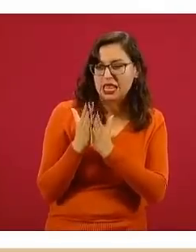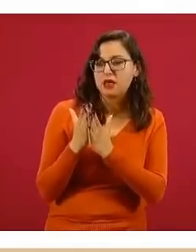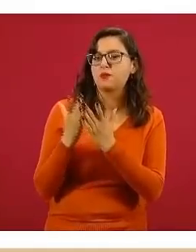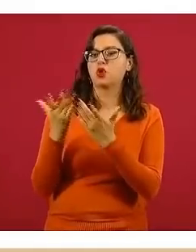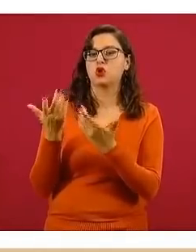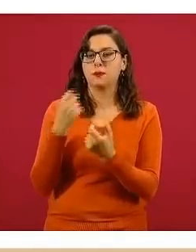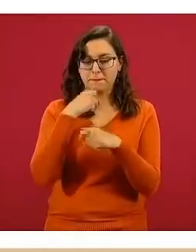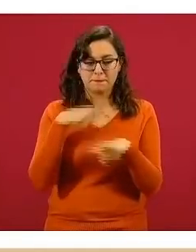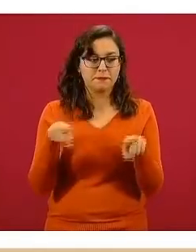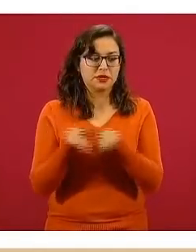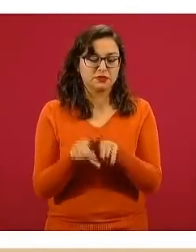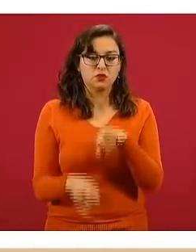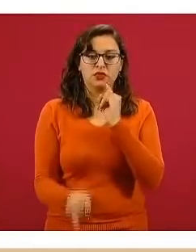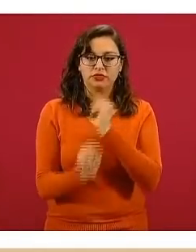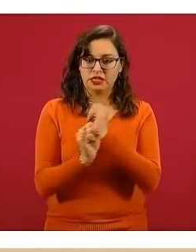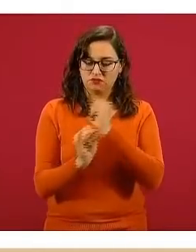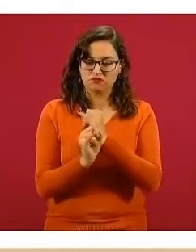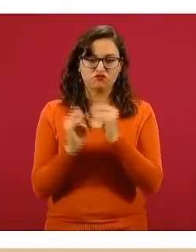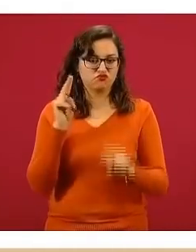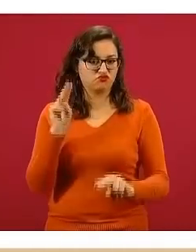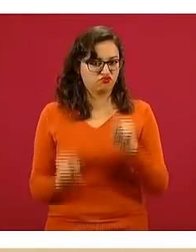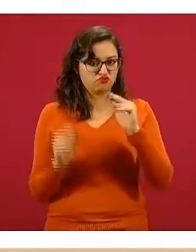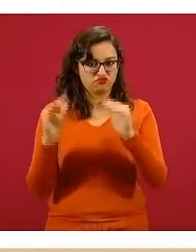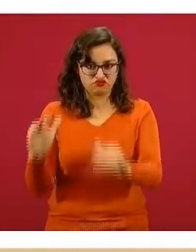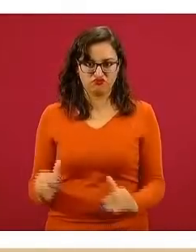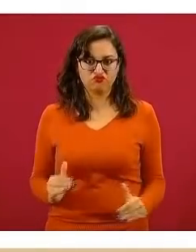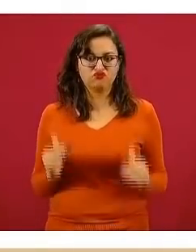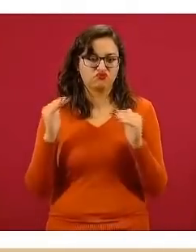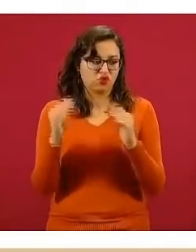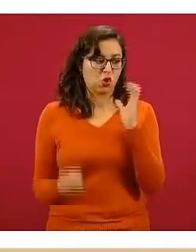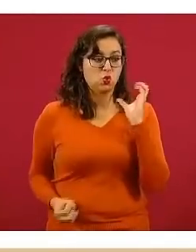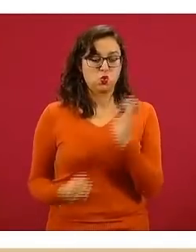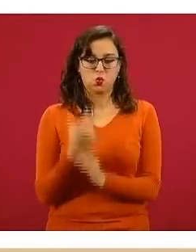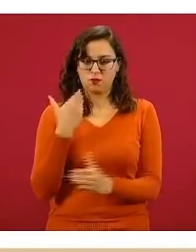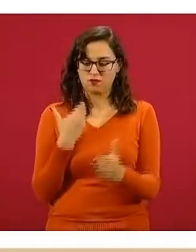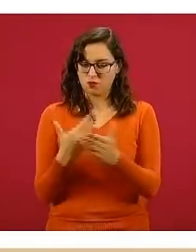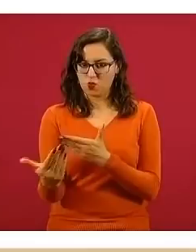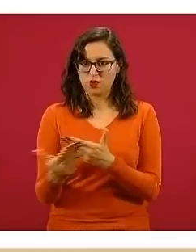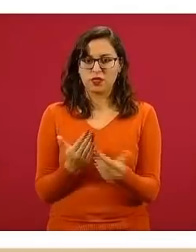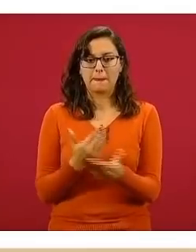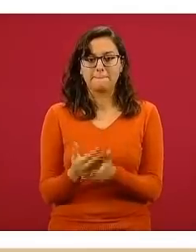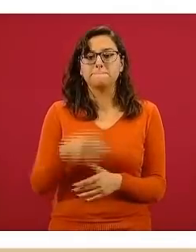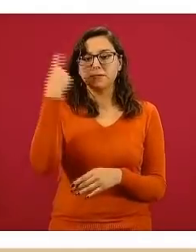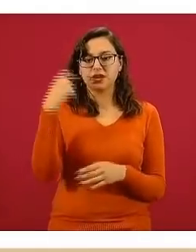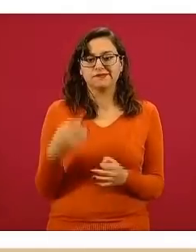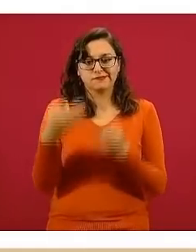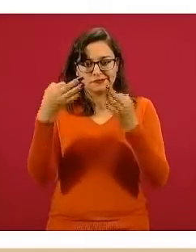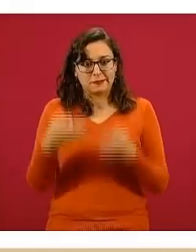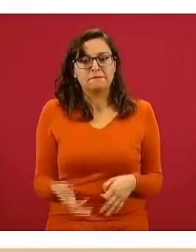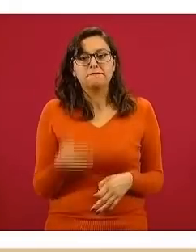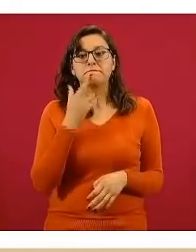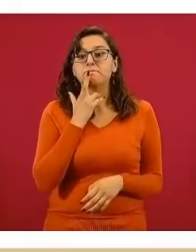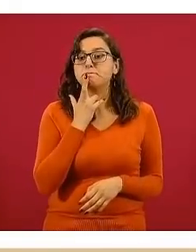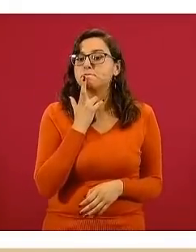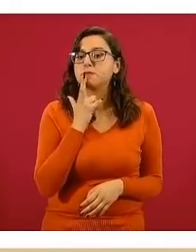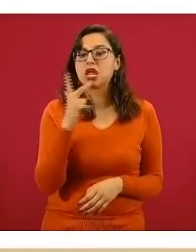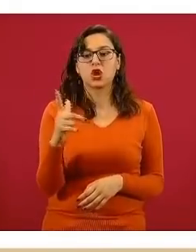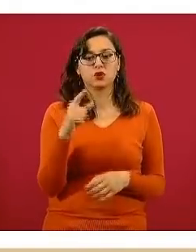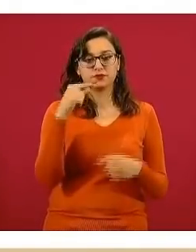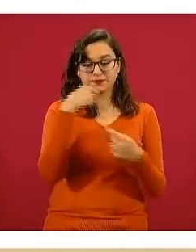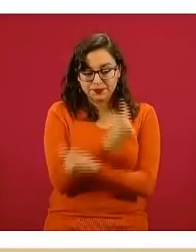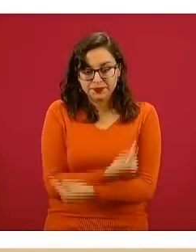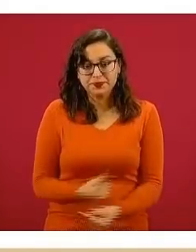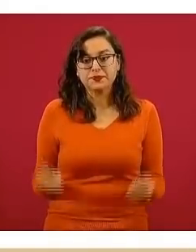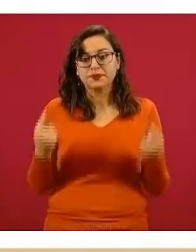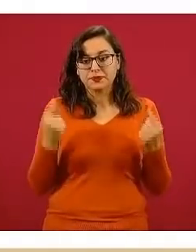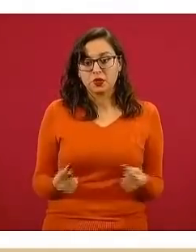medios digitales de muy alto nivel y además actualizados para que tengan lo mejor que la ciencia le puede dar a los niños como